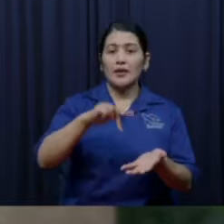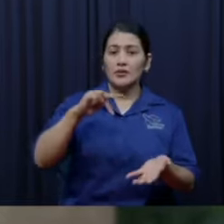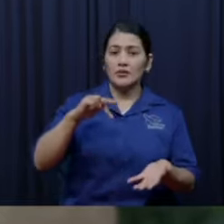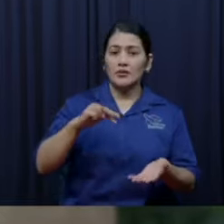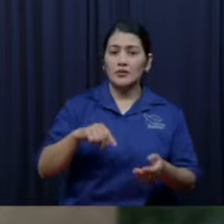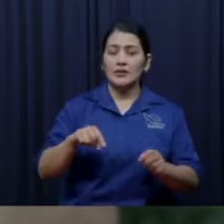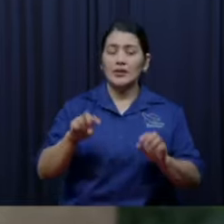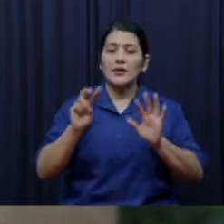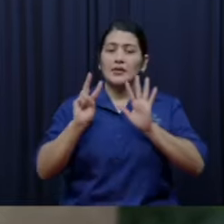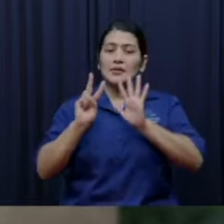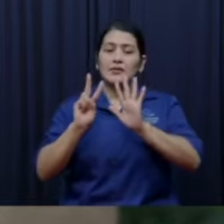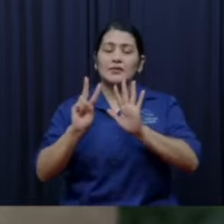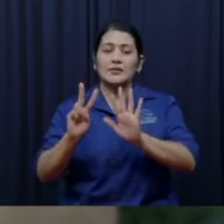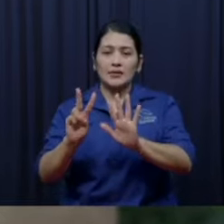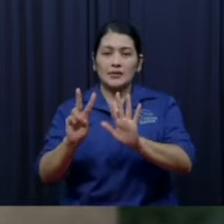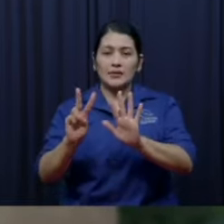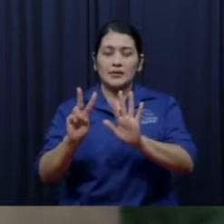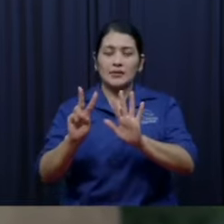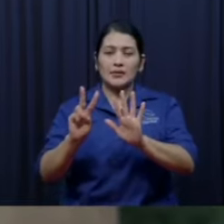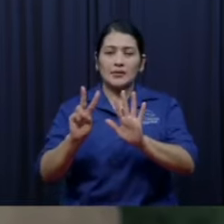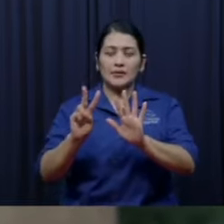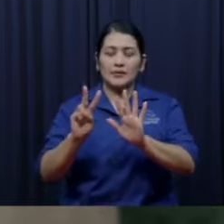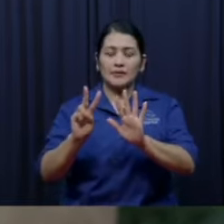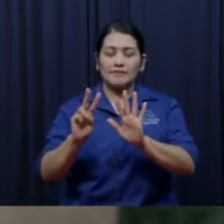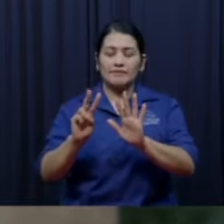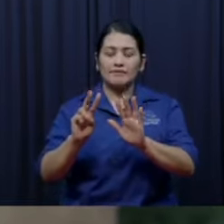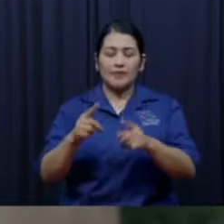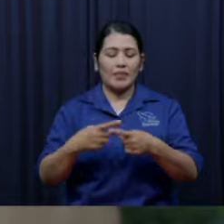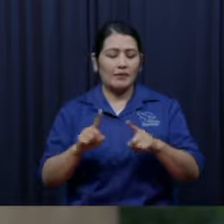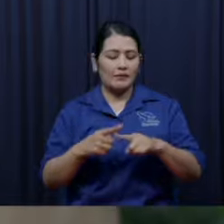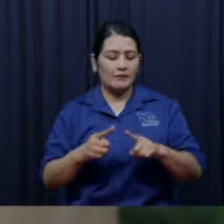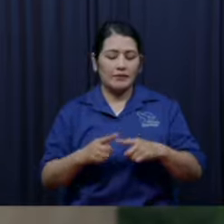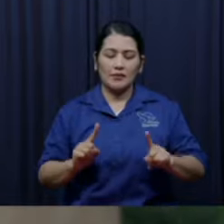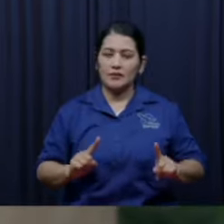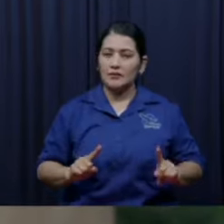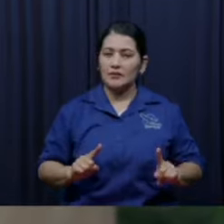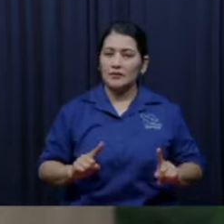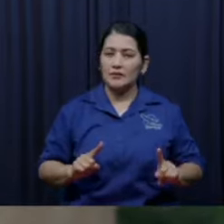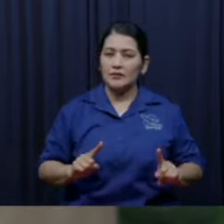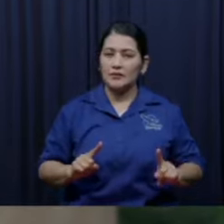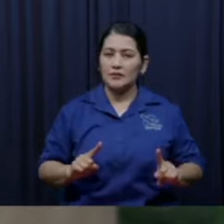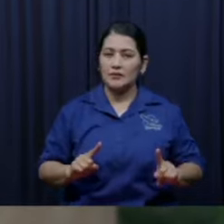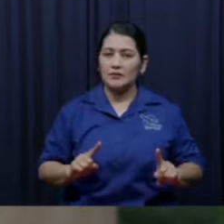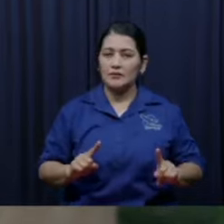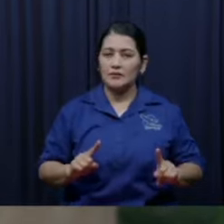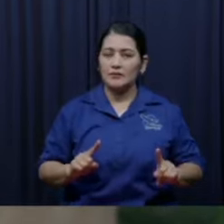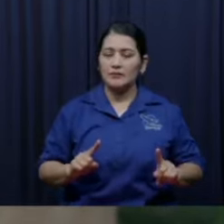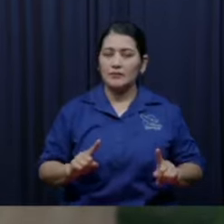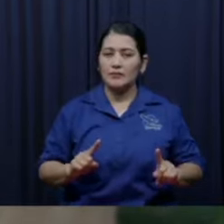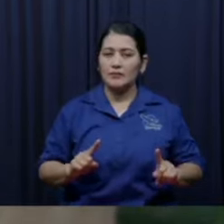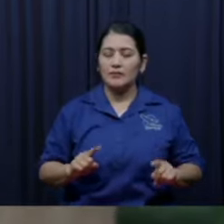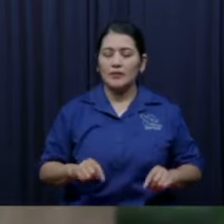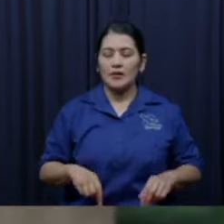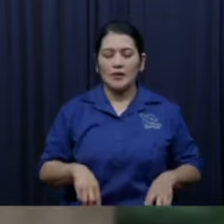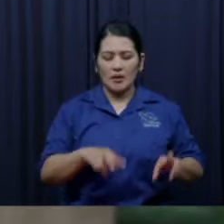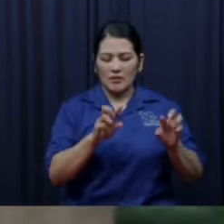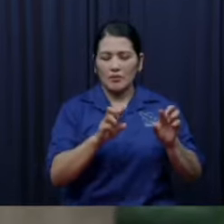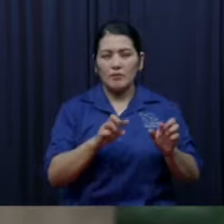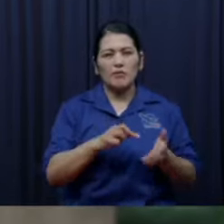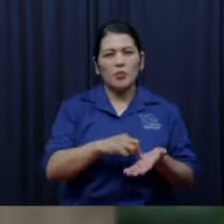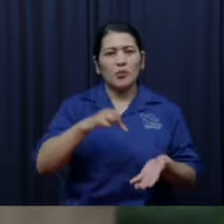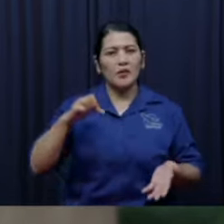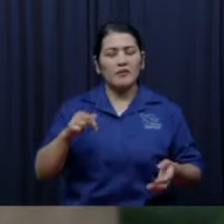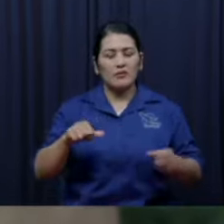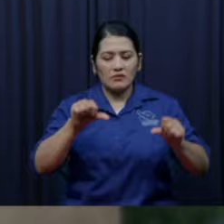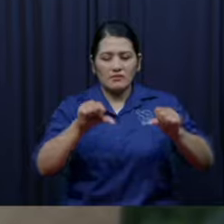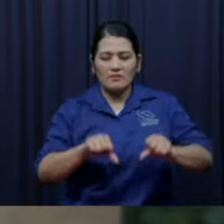tremendo, de Eteos, Jergeseos, Amorreos, los Cananeos, los Fereceos, Ebeos y los Jebuseos. El